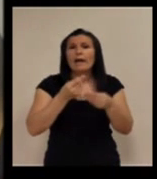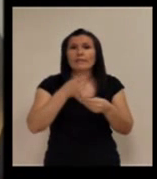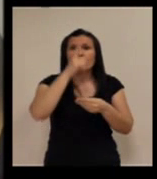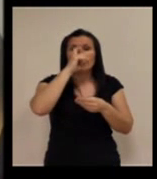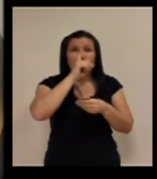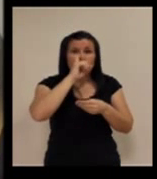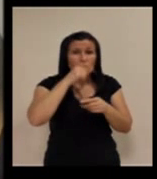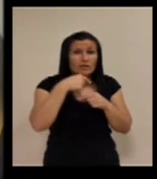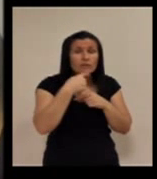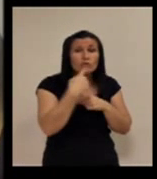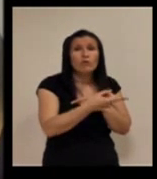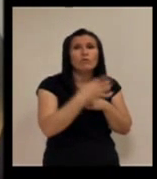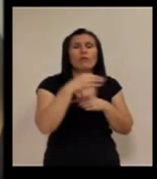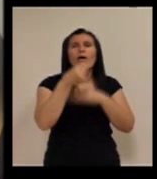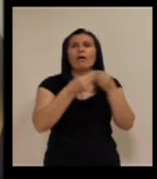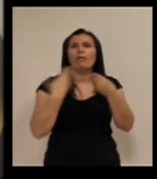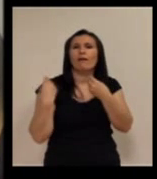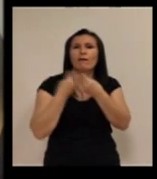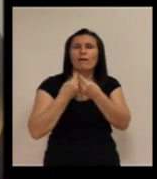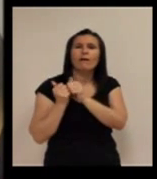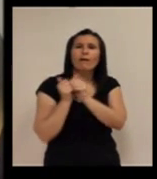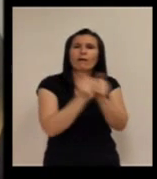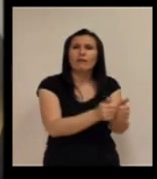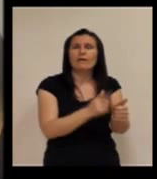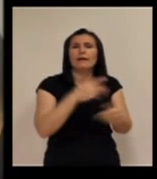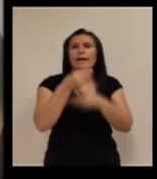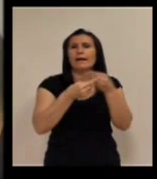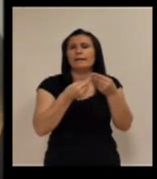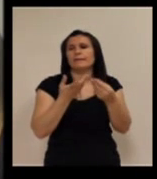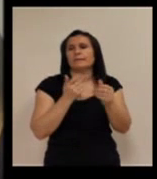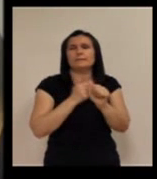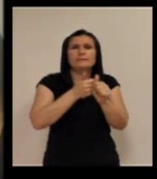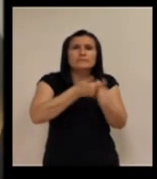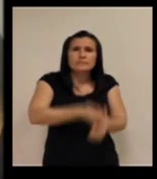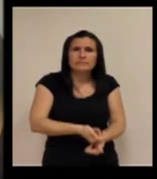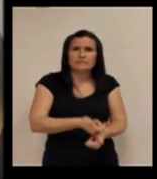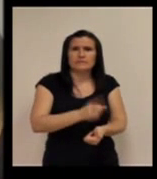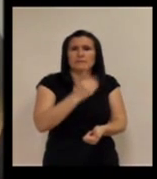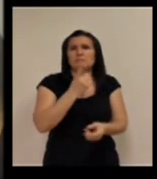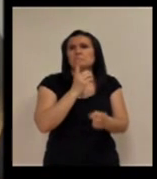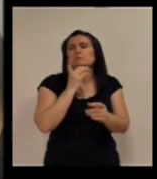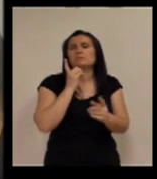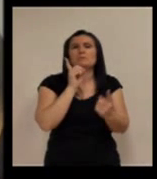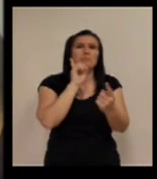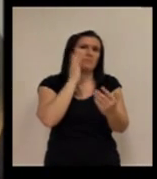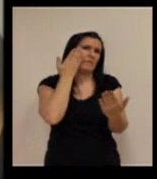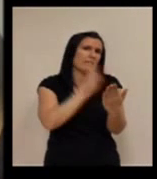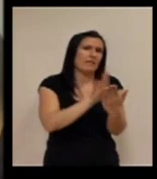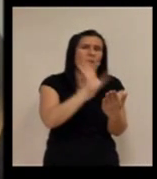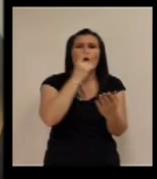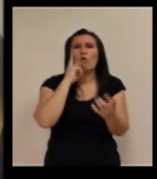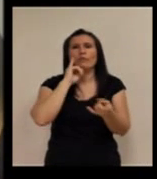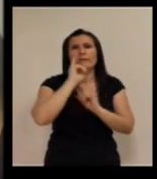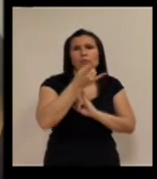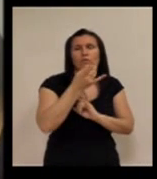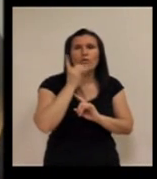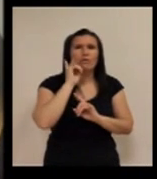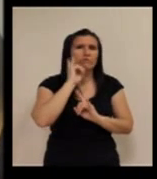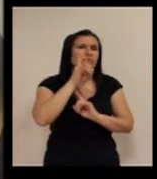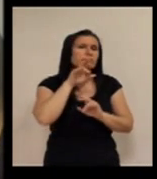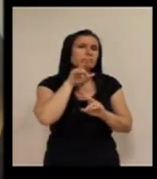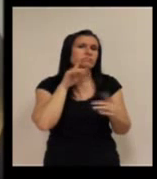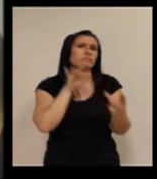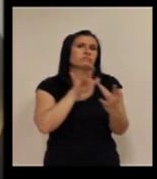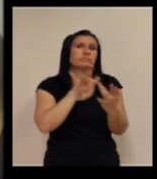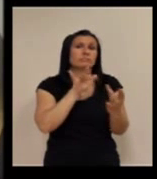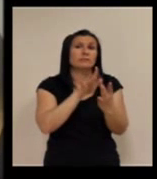recordatorios, en hacer algunos acompañamientos, en hacer un seguimiento, ya sea presencial o ya sea telefónico. En cuanto tenemos a un